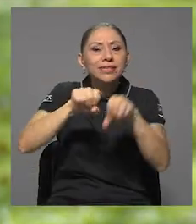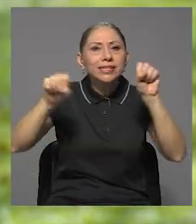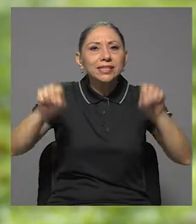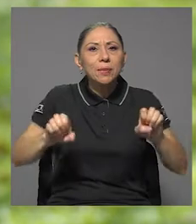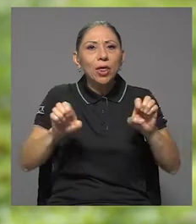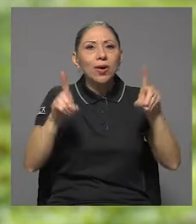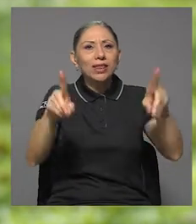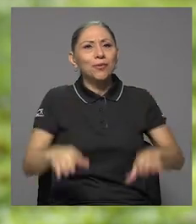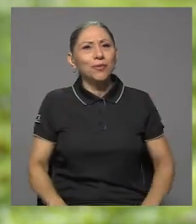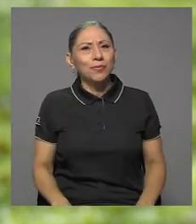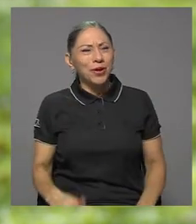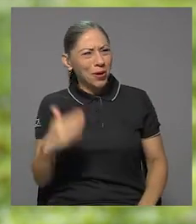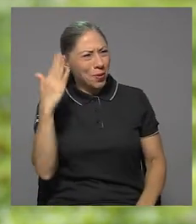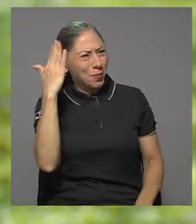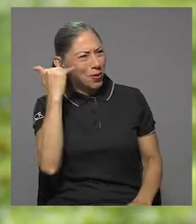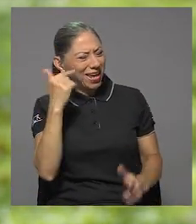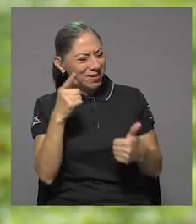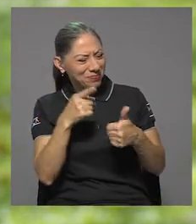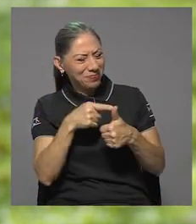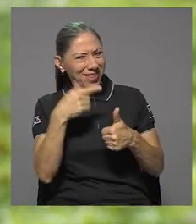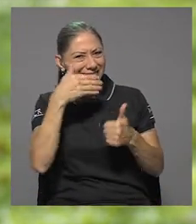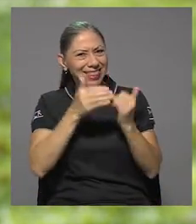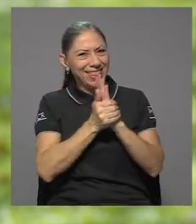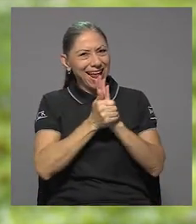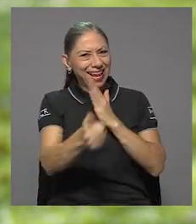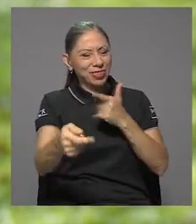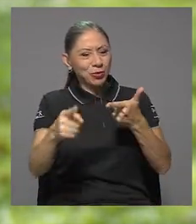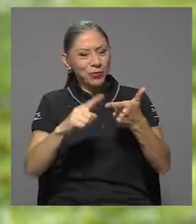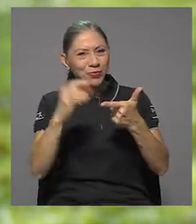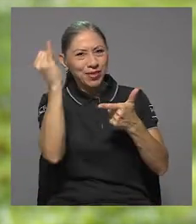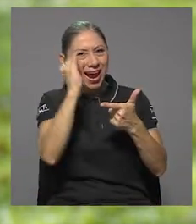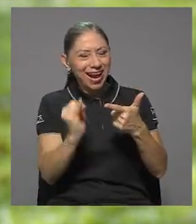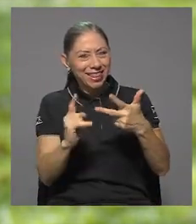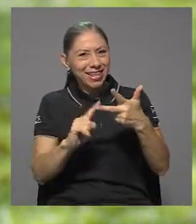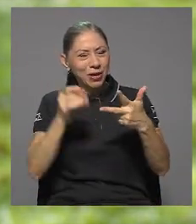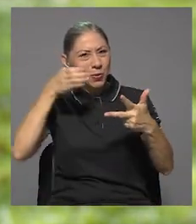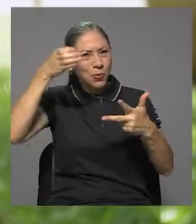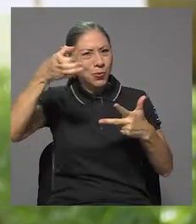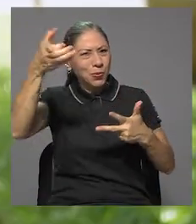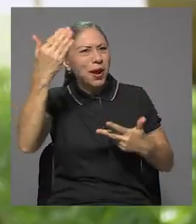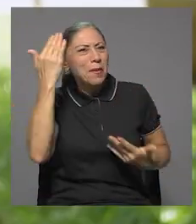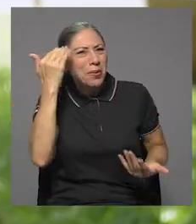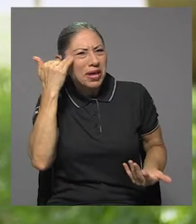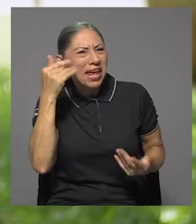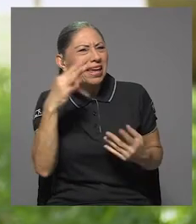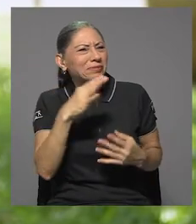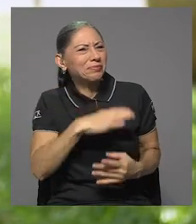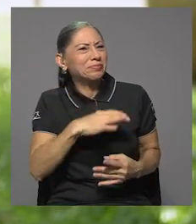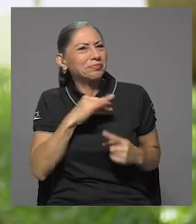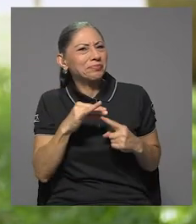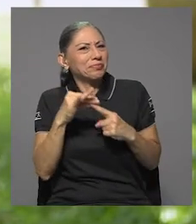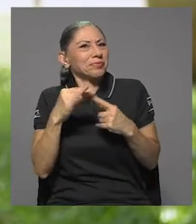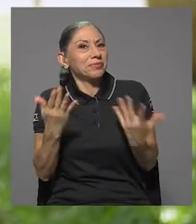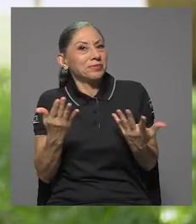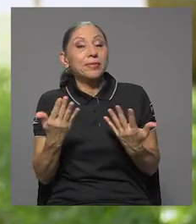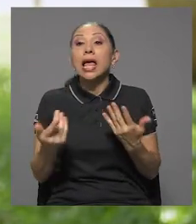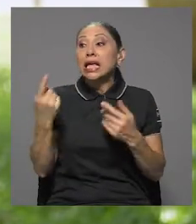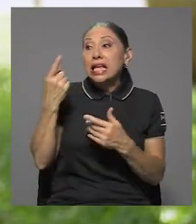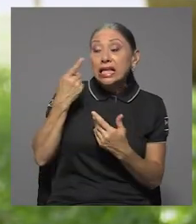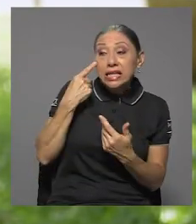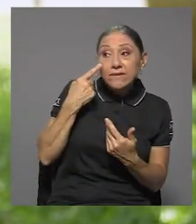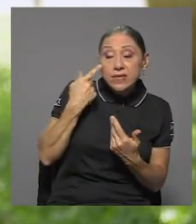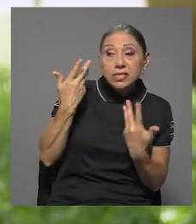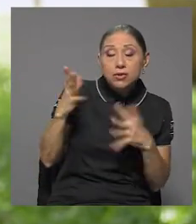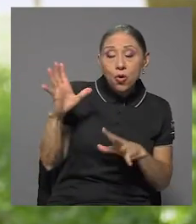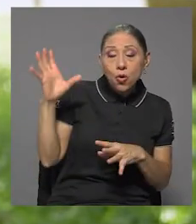educativo. ¿Por qué esta combinación talento, arte y cultura? ¿Qué hay de particular en esto? La educación muchas veces se ha